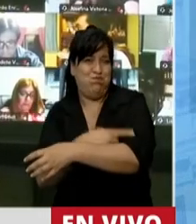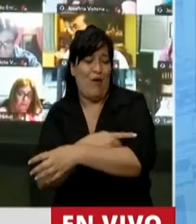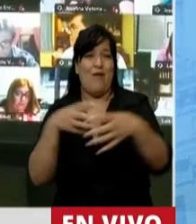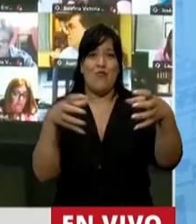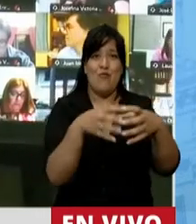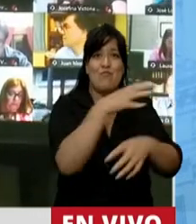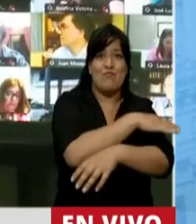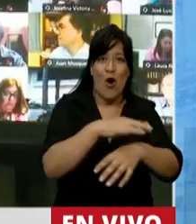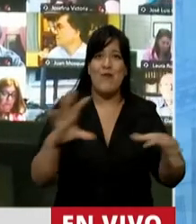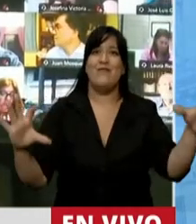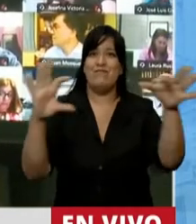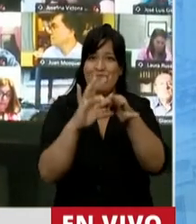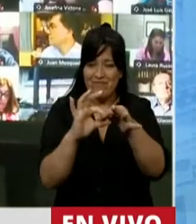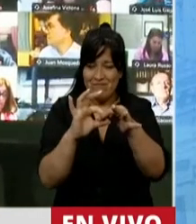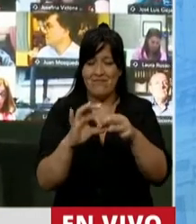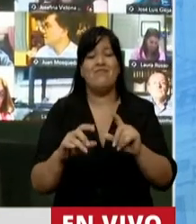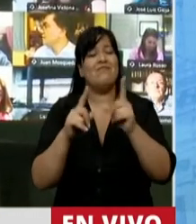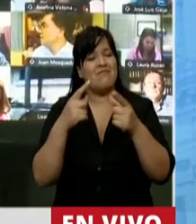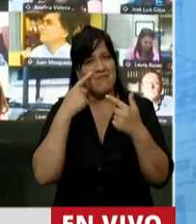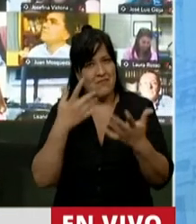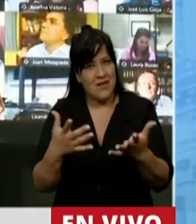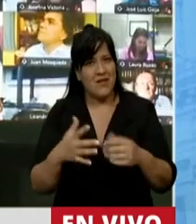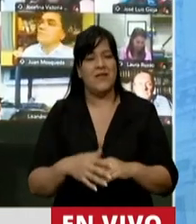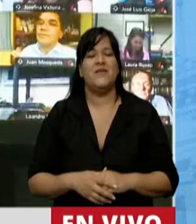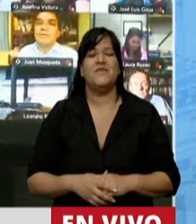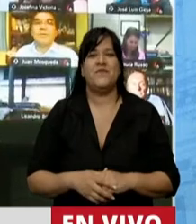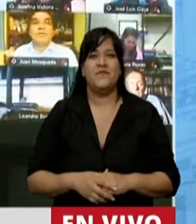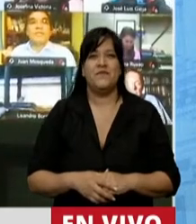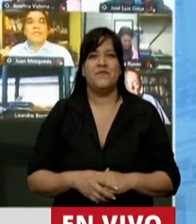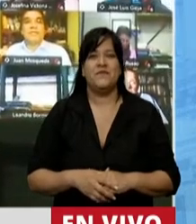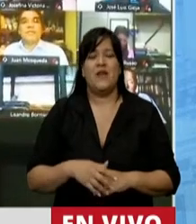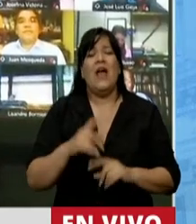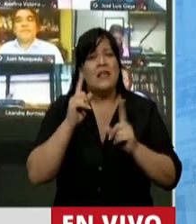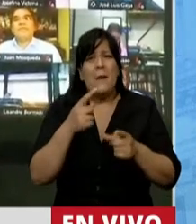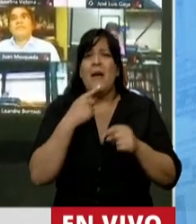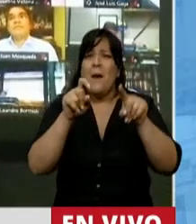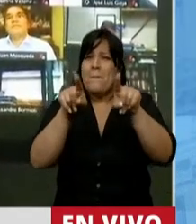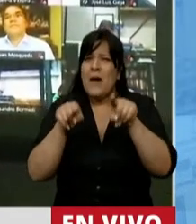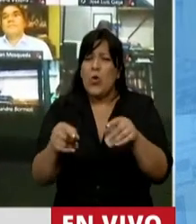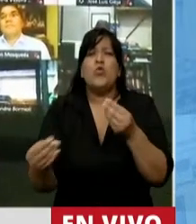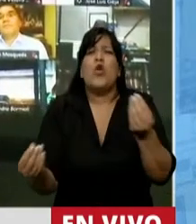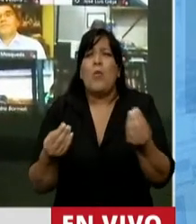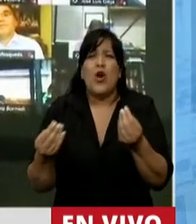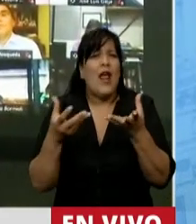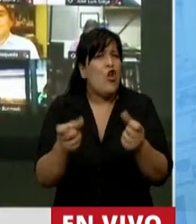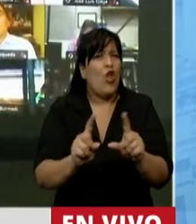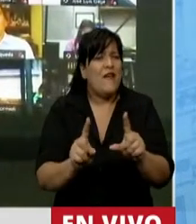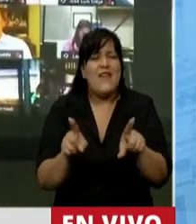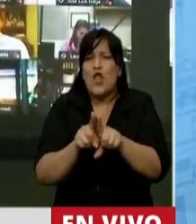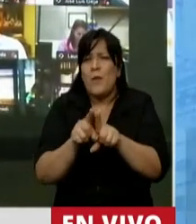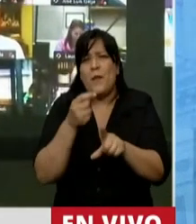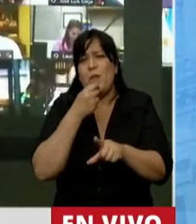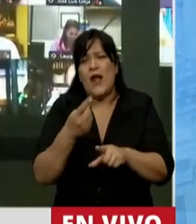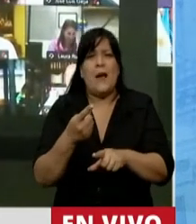los que menos tienen? Bien, señor presidente, yo también les preguntaría por qué no se defendía de la misma manera cuando de